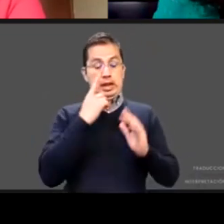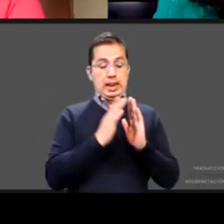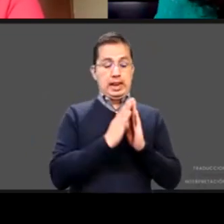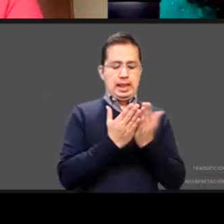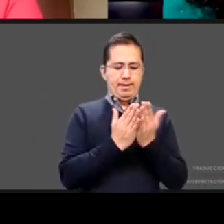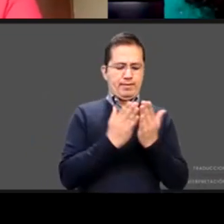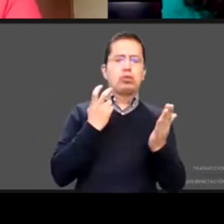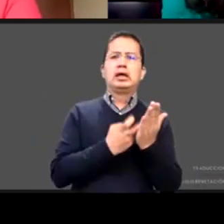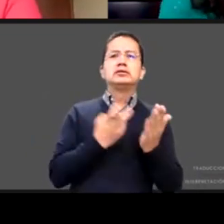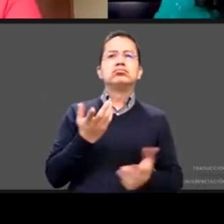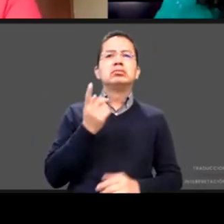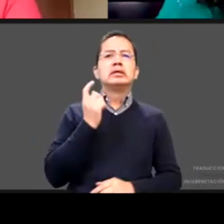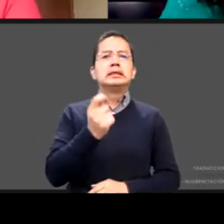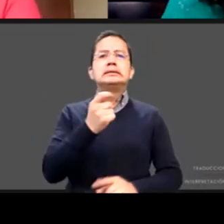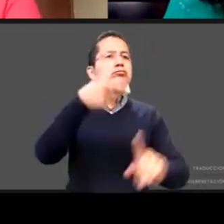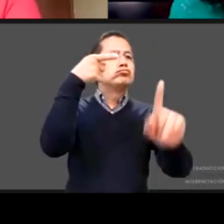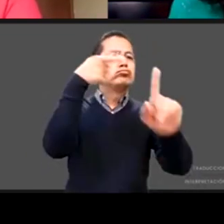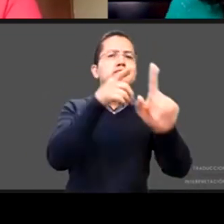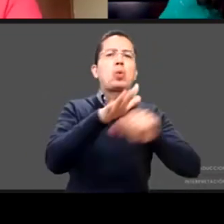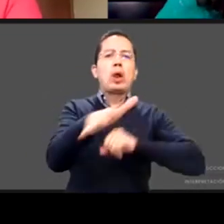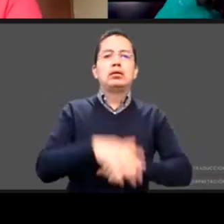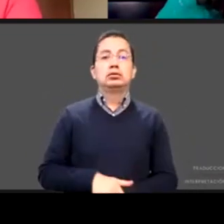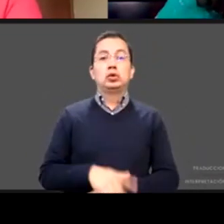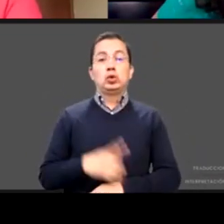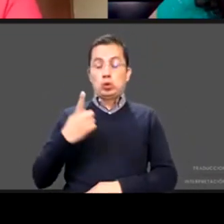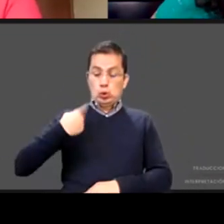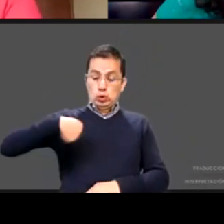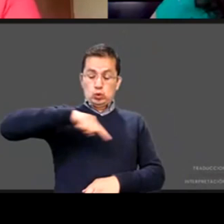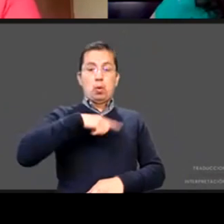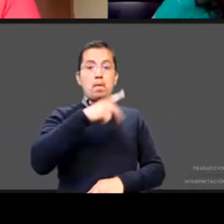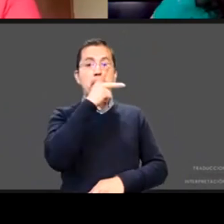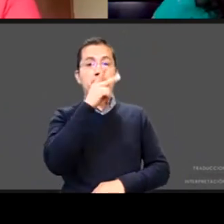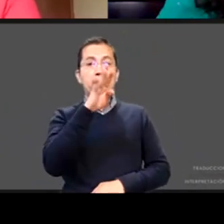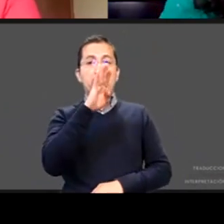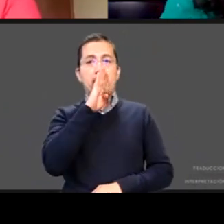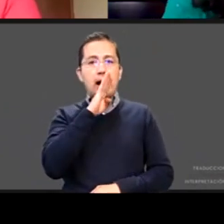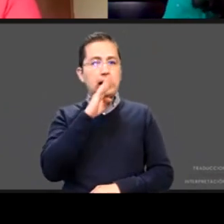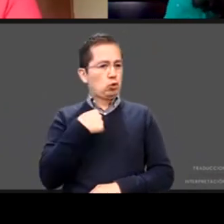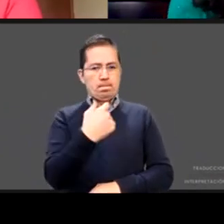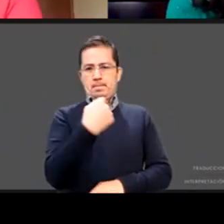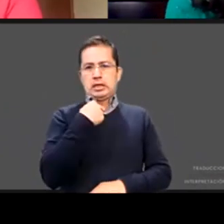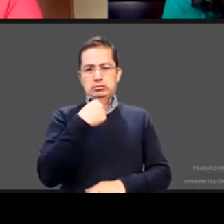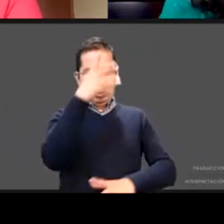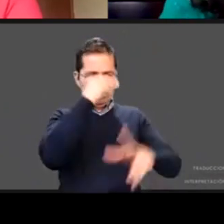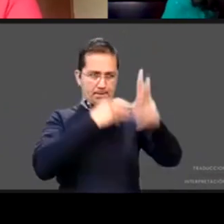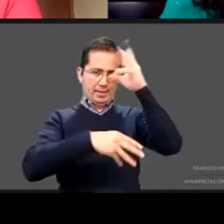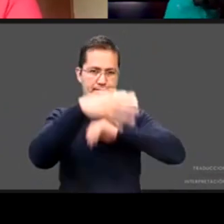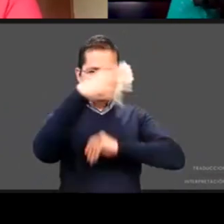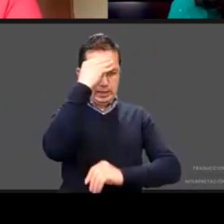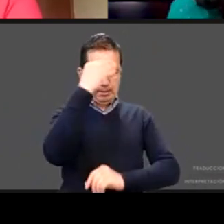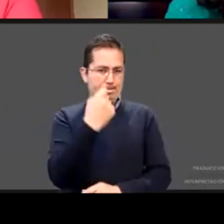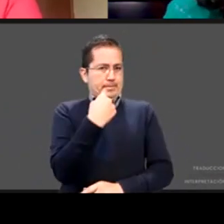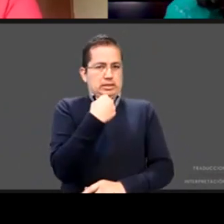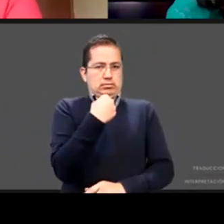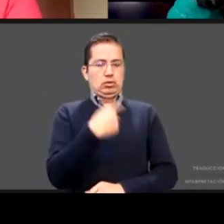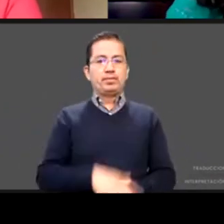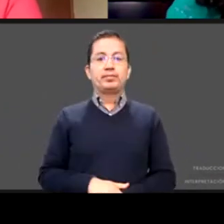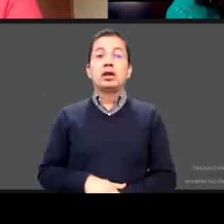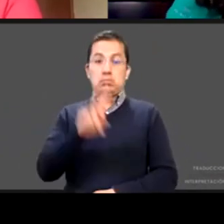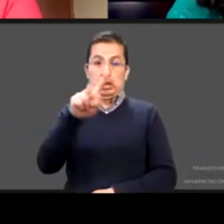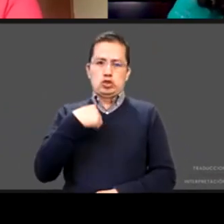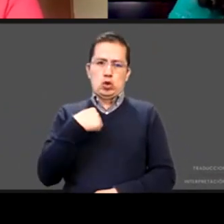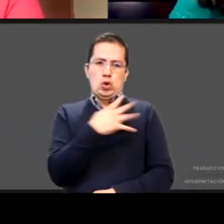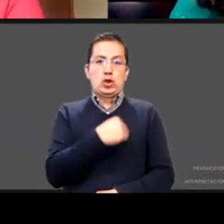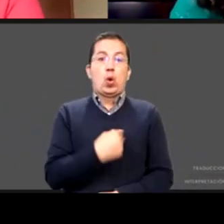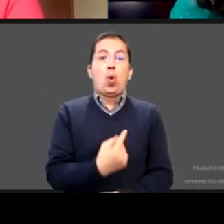nos autoformemos ¿no? o sea yo cuando tuve tengo solo un hijo cuando nació este pues soy de